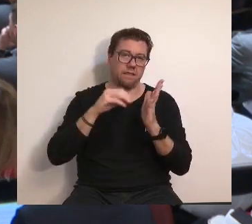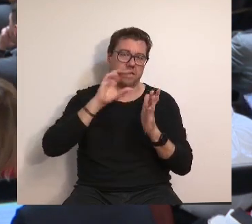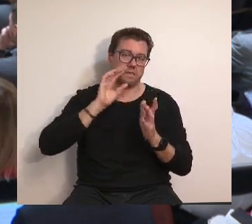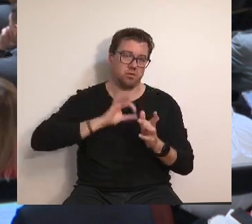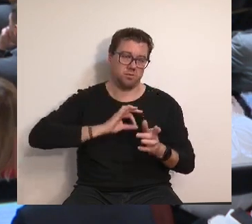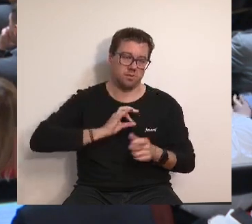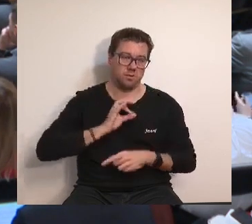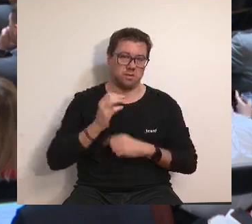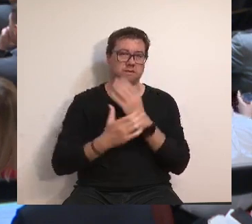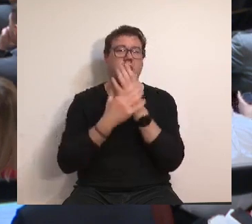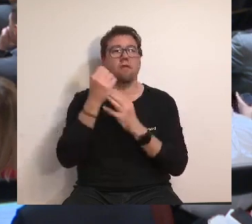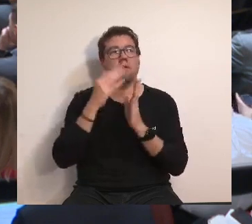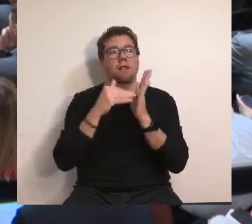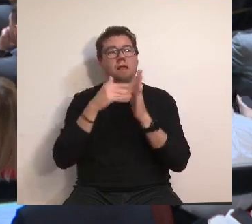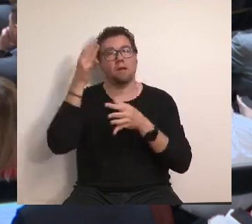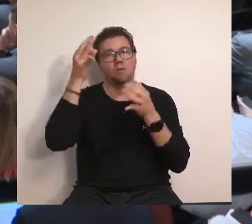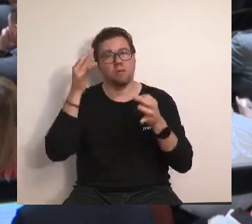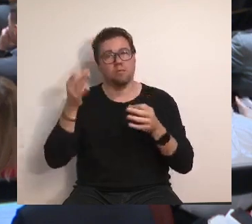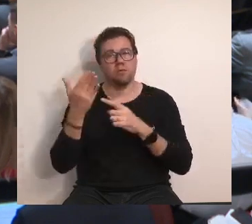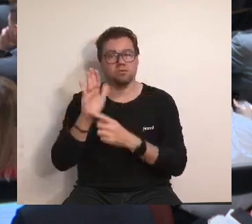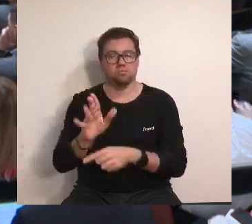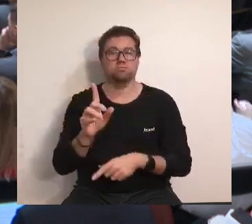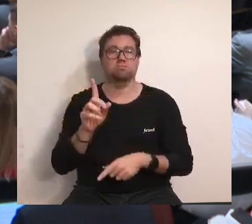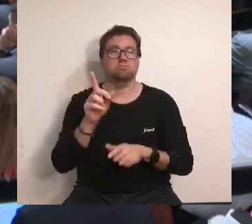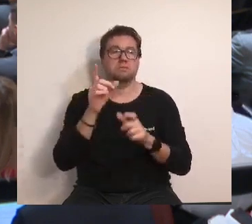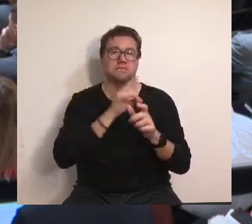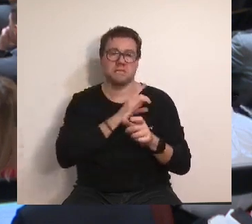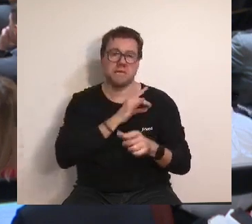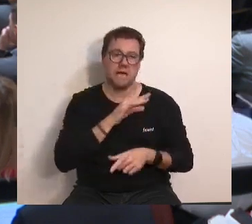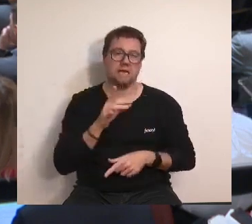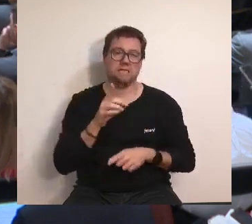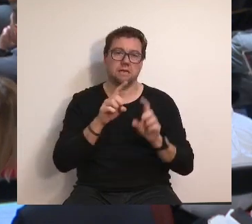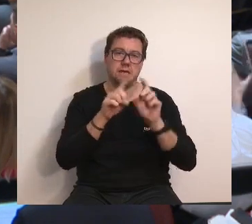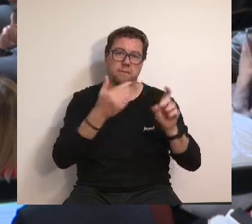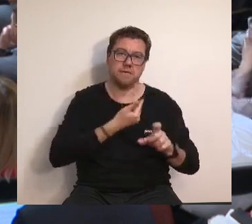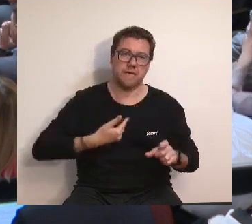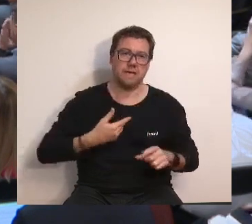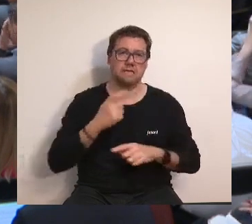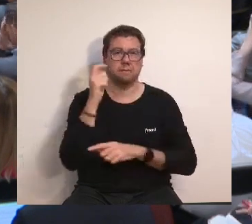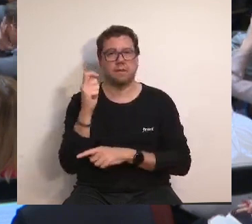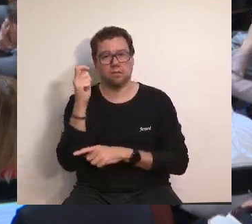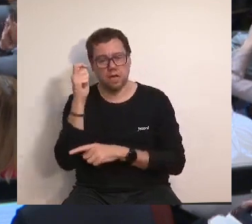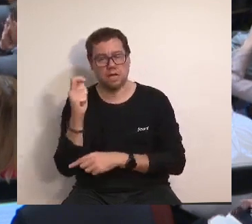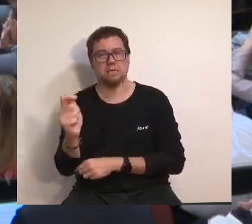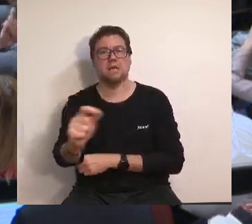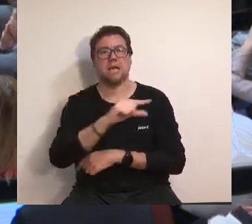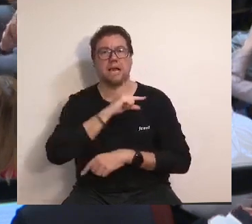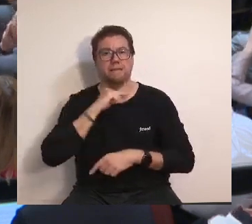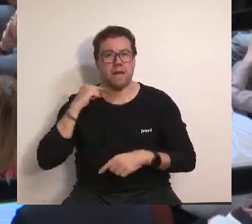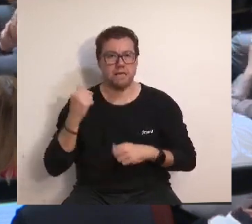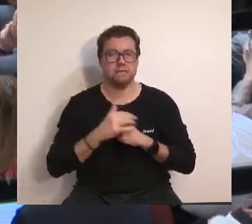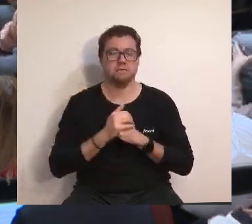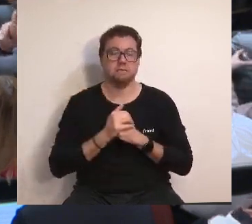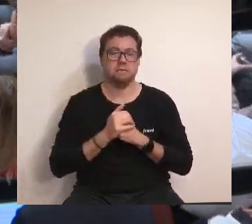vulnerables. Para ello se aplicarán medidas fiscales, rebaja del 25% del impuesto de vivienda y otra rebaja del 6